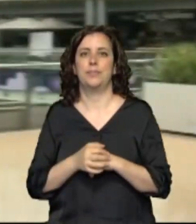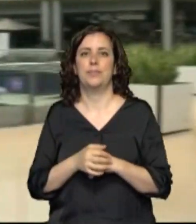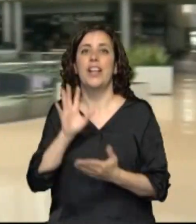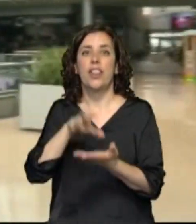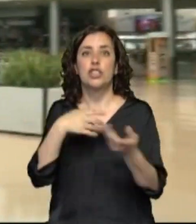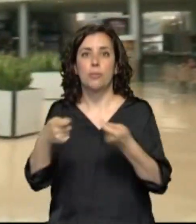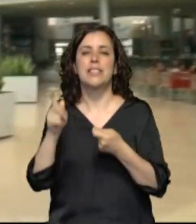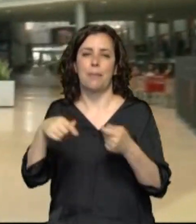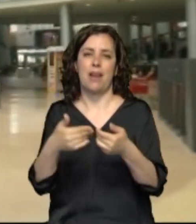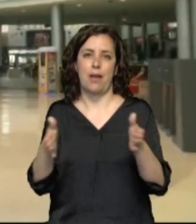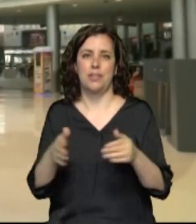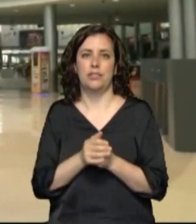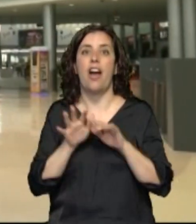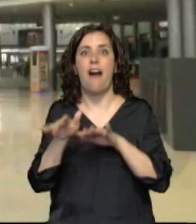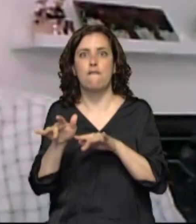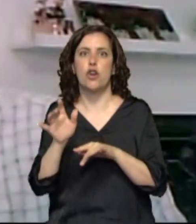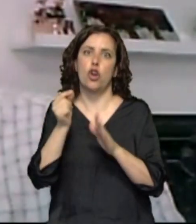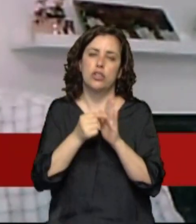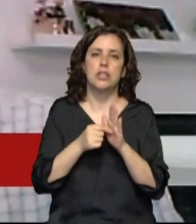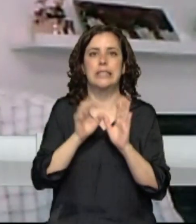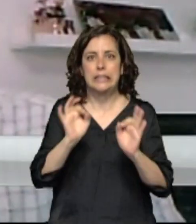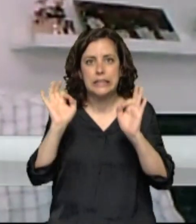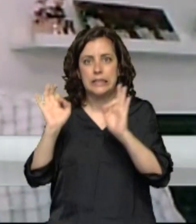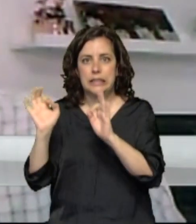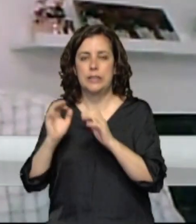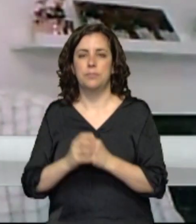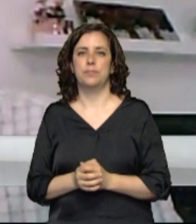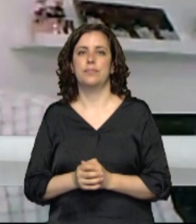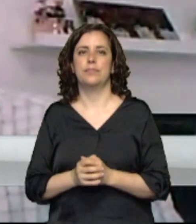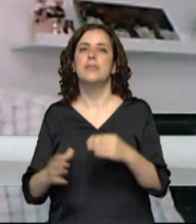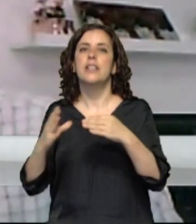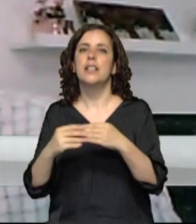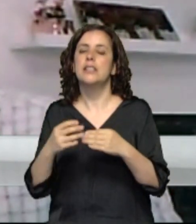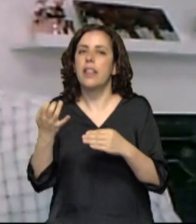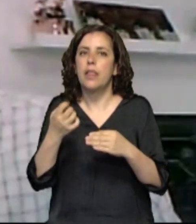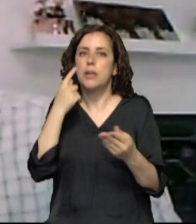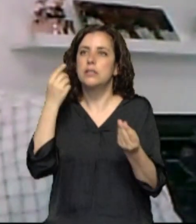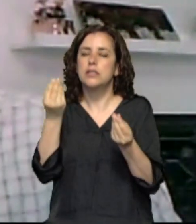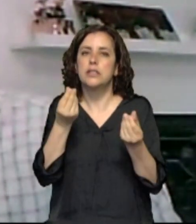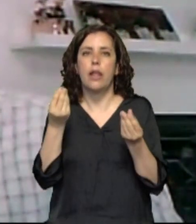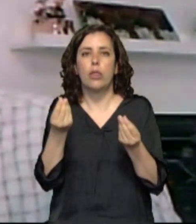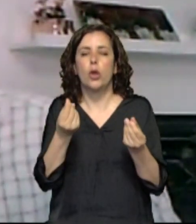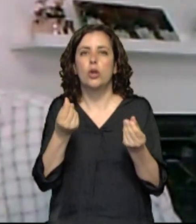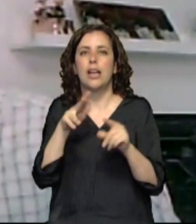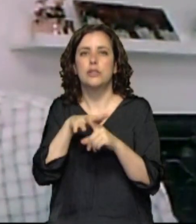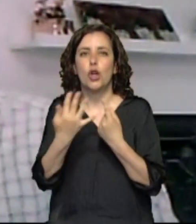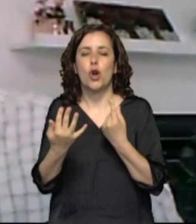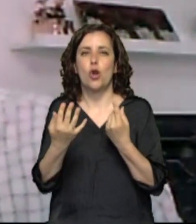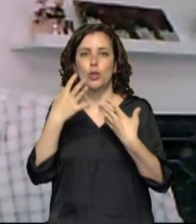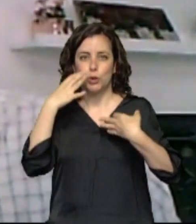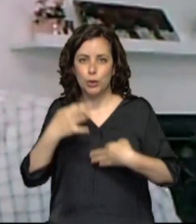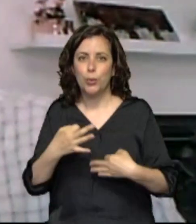aforo y con horarios especiales. Que el cliente perciba y vea que está y se encuentra en un entorno seguro,